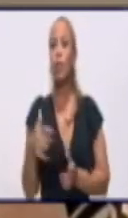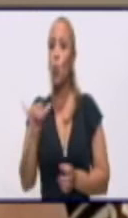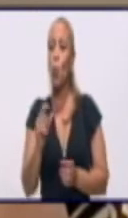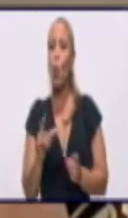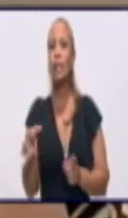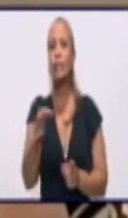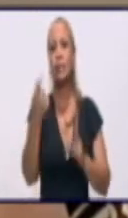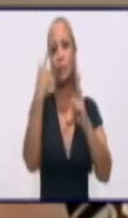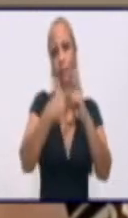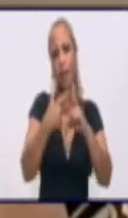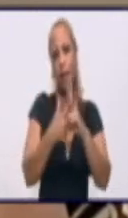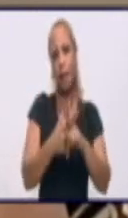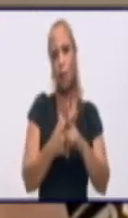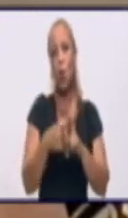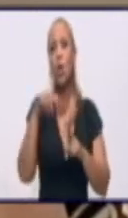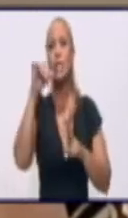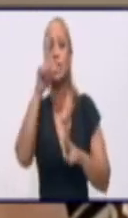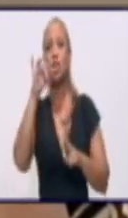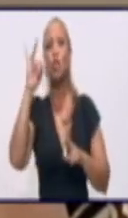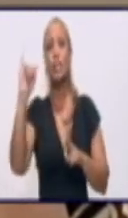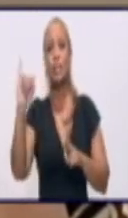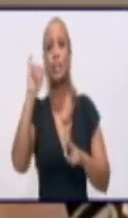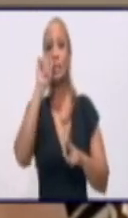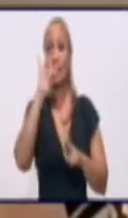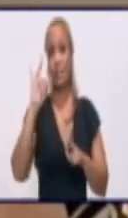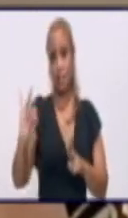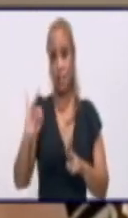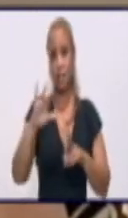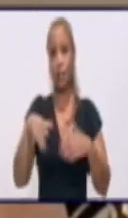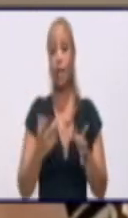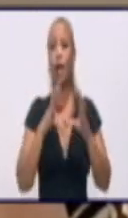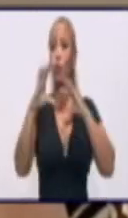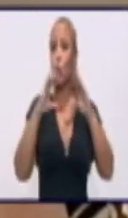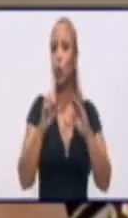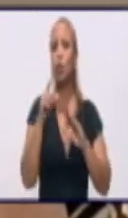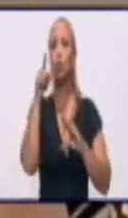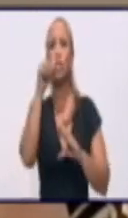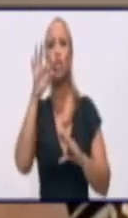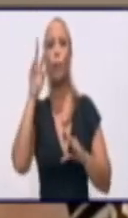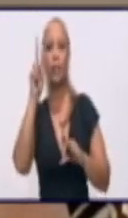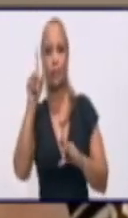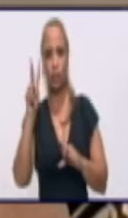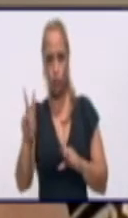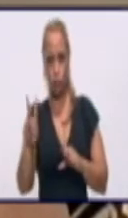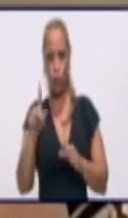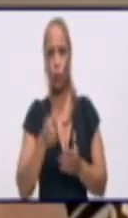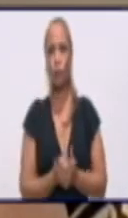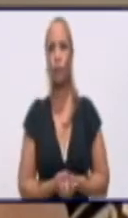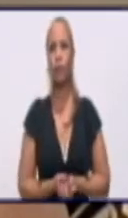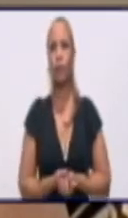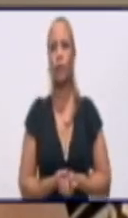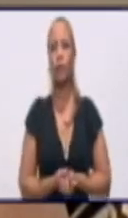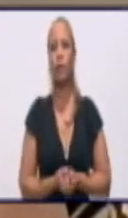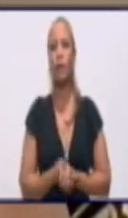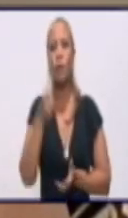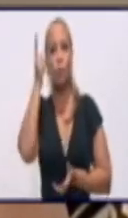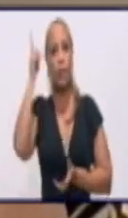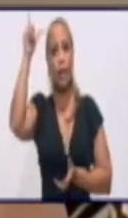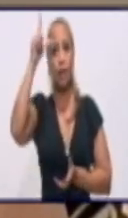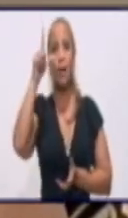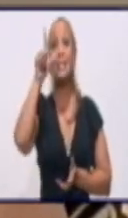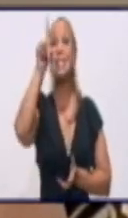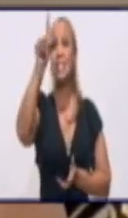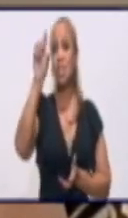167, Jiguaní con 128, Cautocristo 121, Buayarriba con 103,